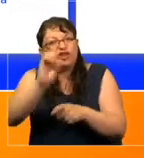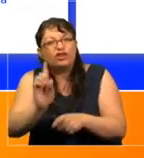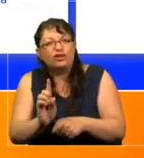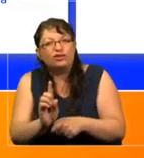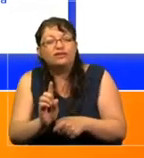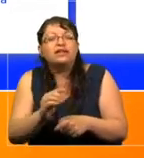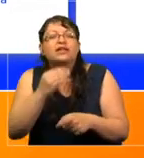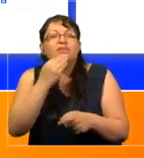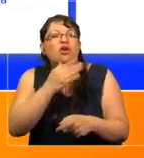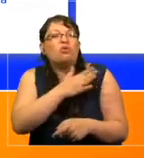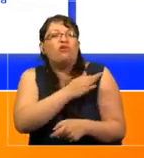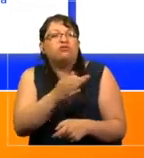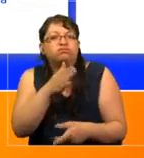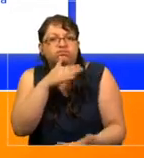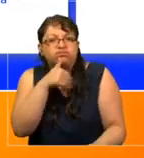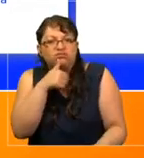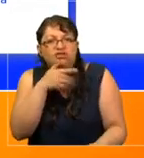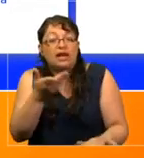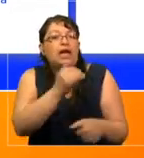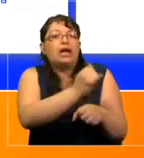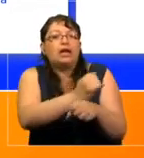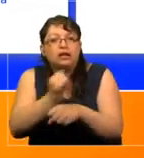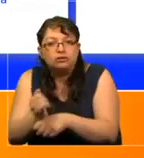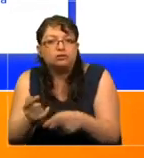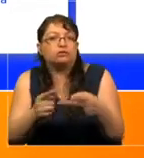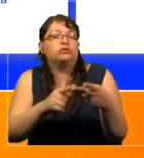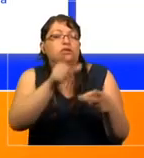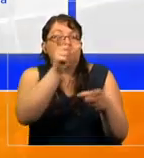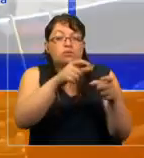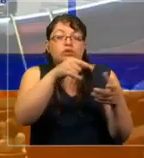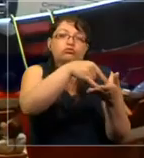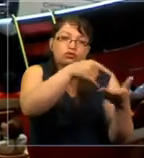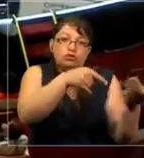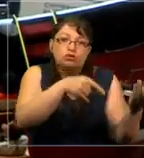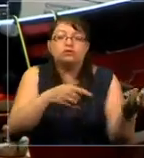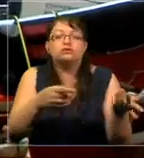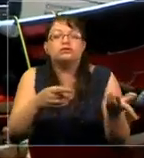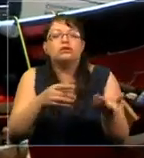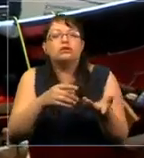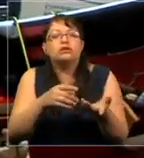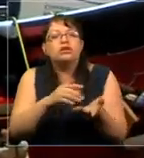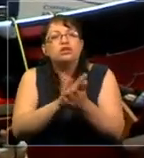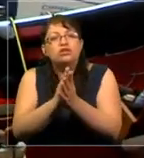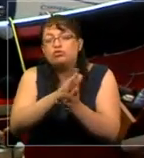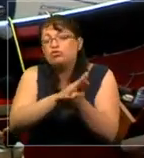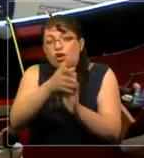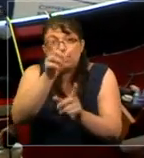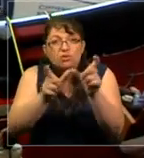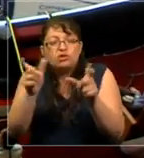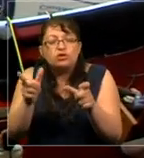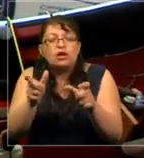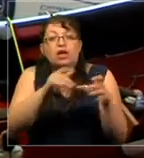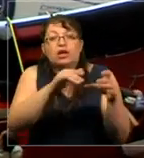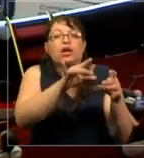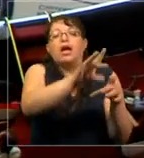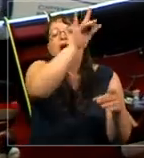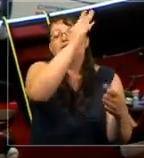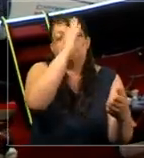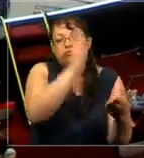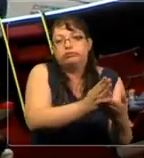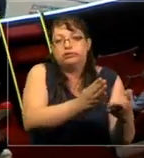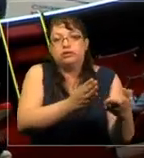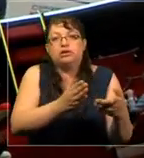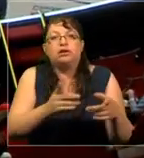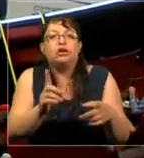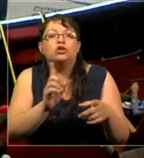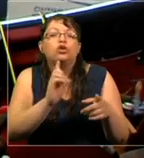falta de fe en las instituciones, en los legisladores y todos los que tienen algún tipo de decisión, tal vez no